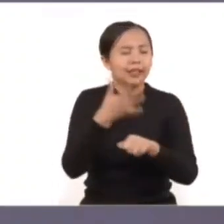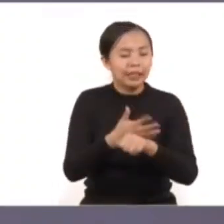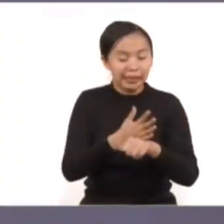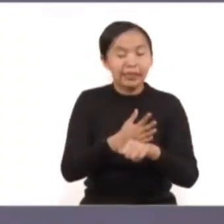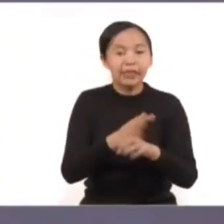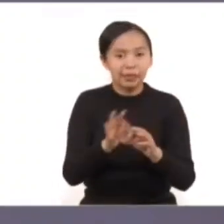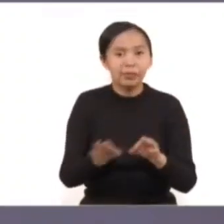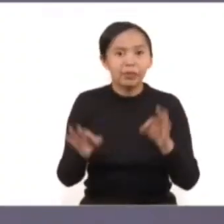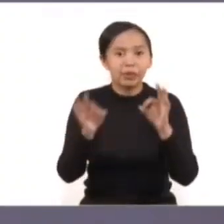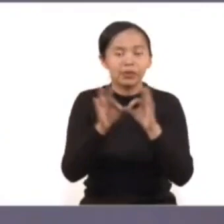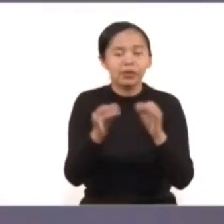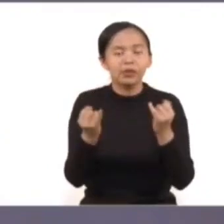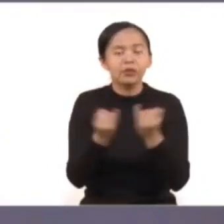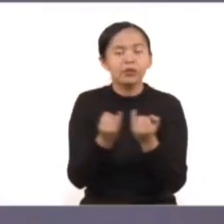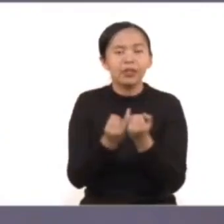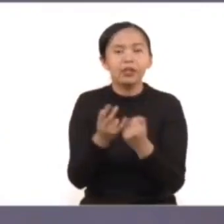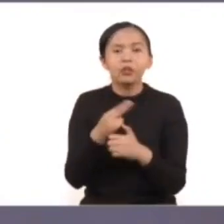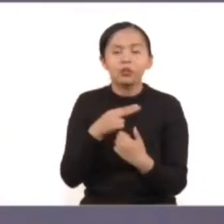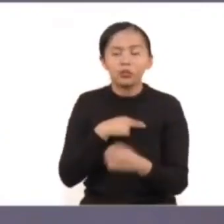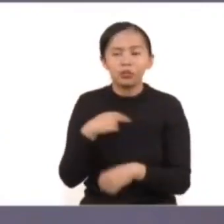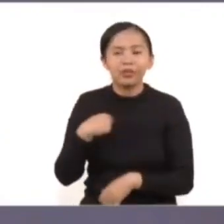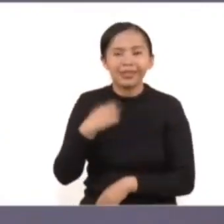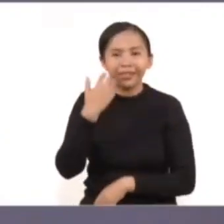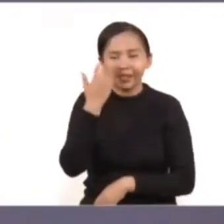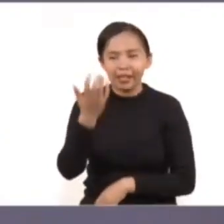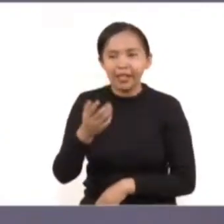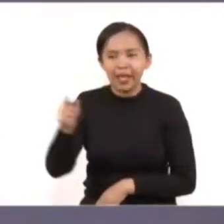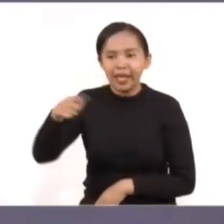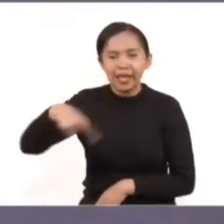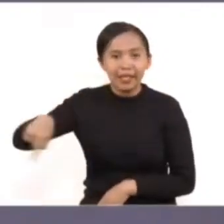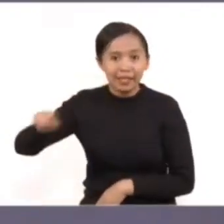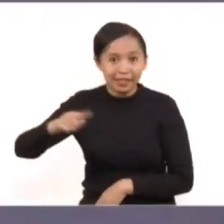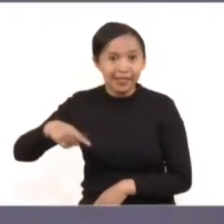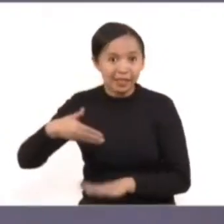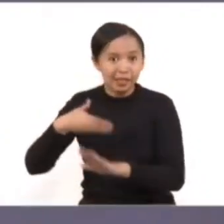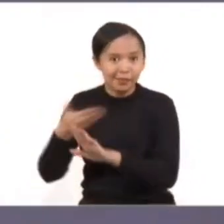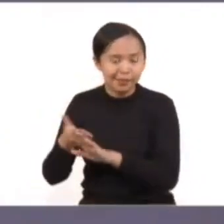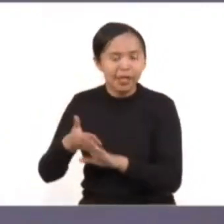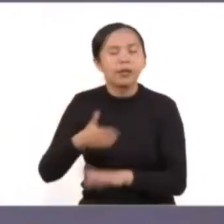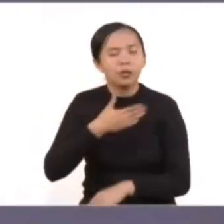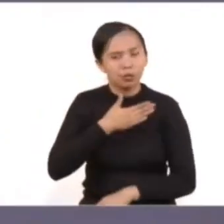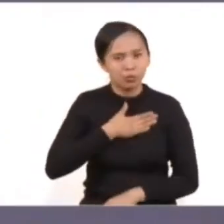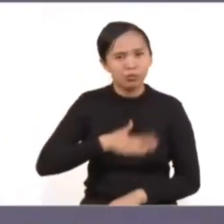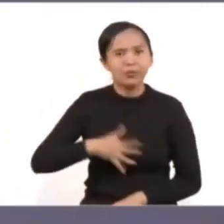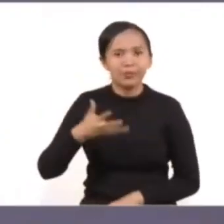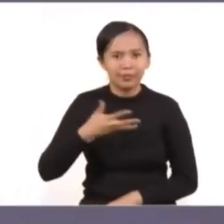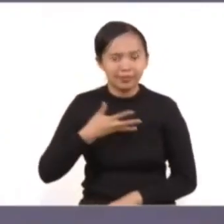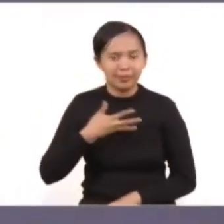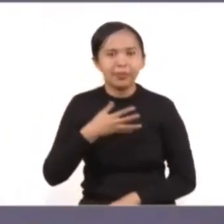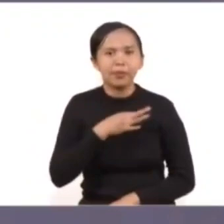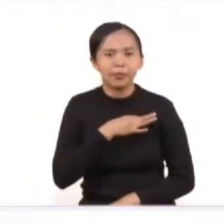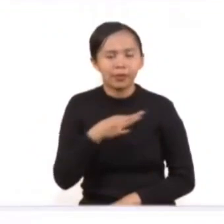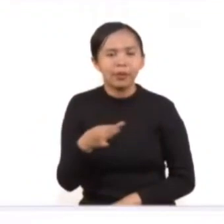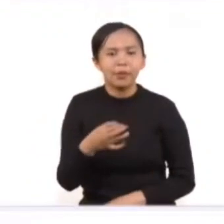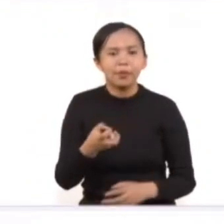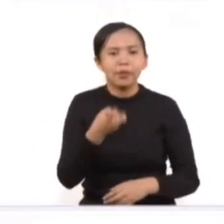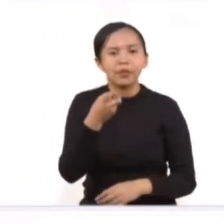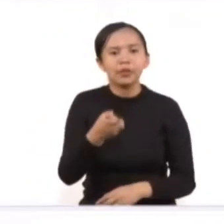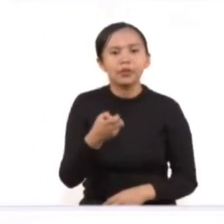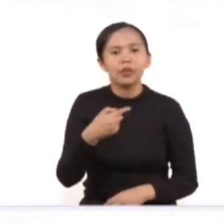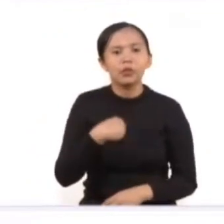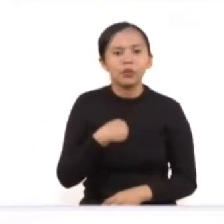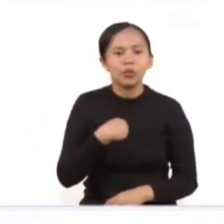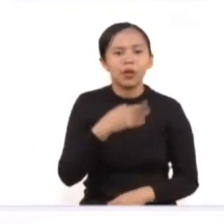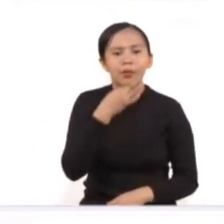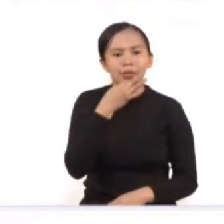buscando obtener justicia para las víctimas. En un primer caso, quiero mencionar, consiste